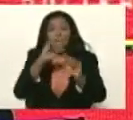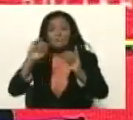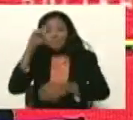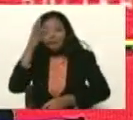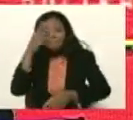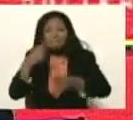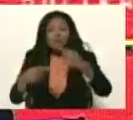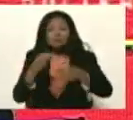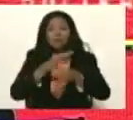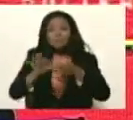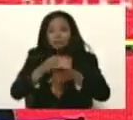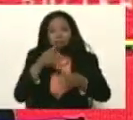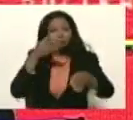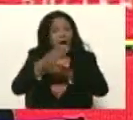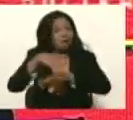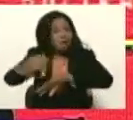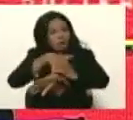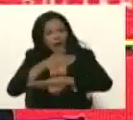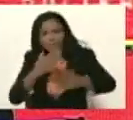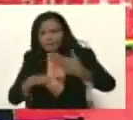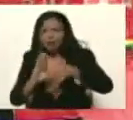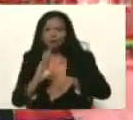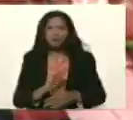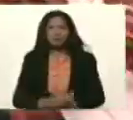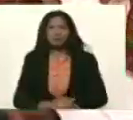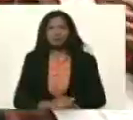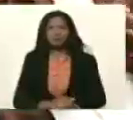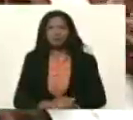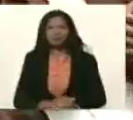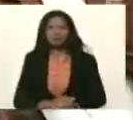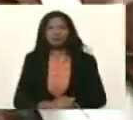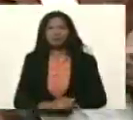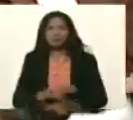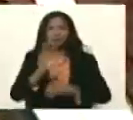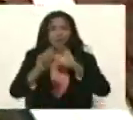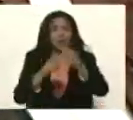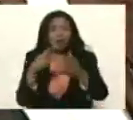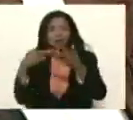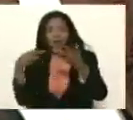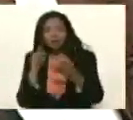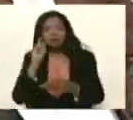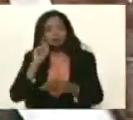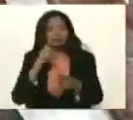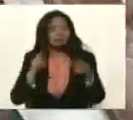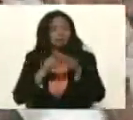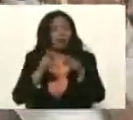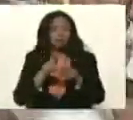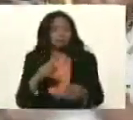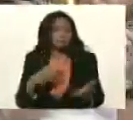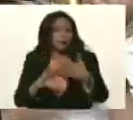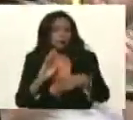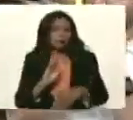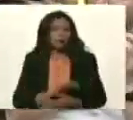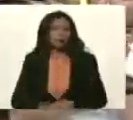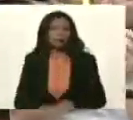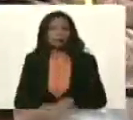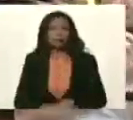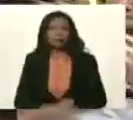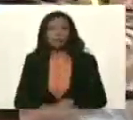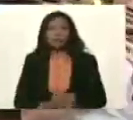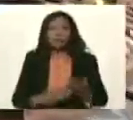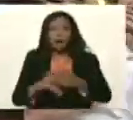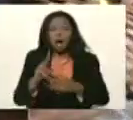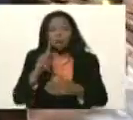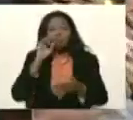medio petro, salgan a la calle, a gastarlo, en sus necesidades, y ya vamos